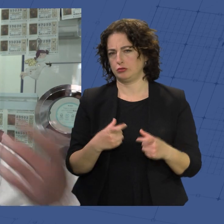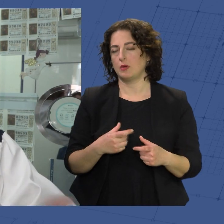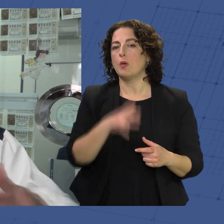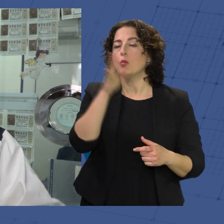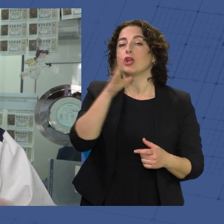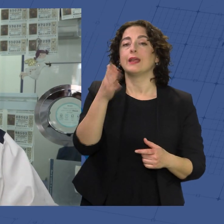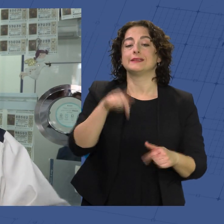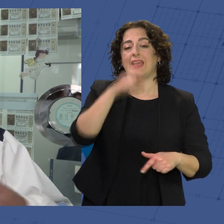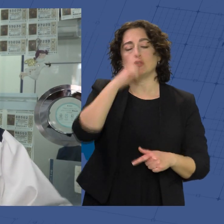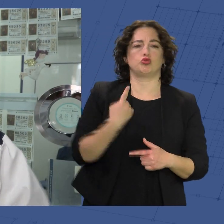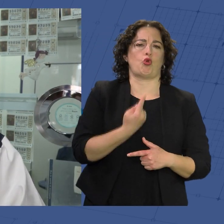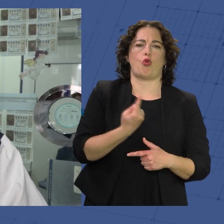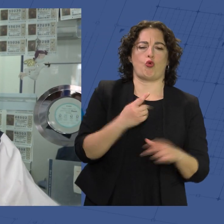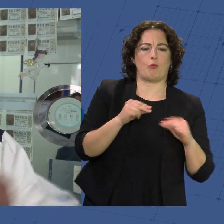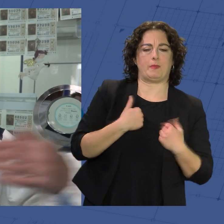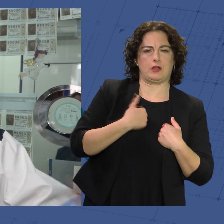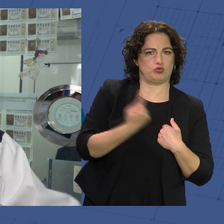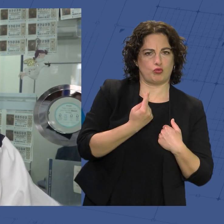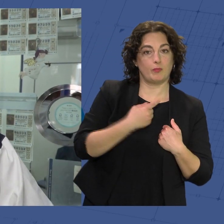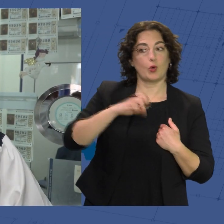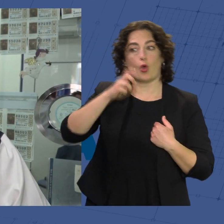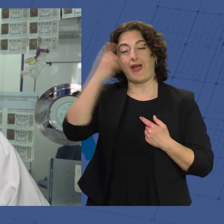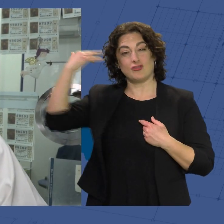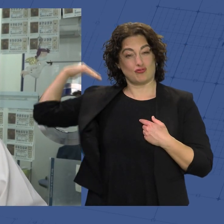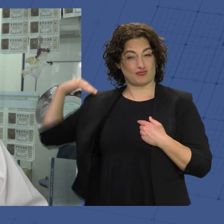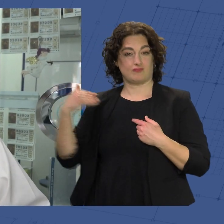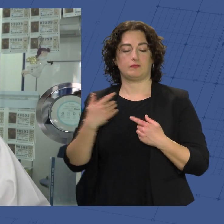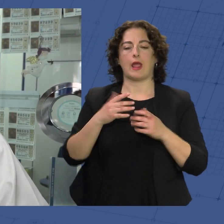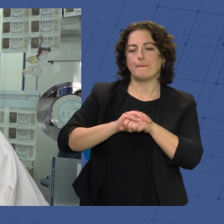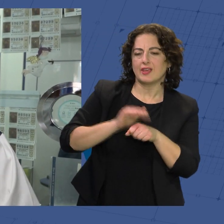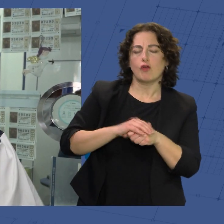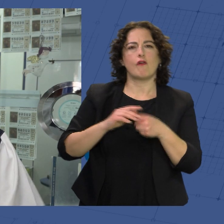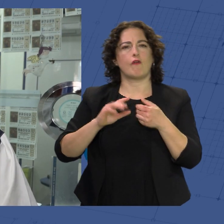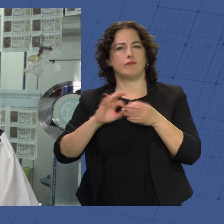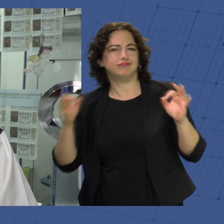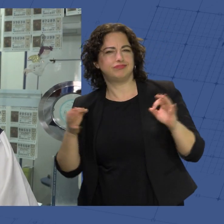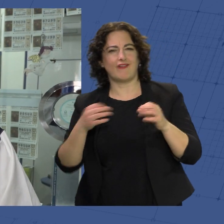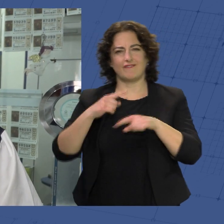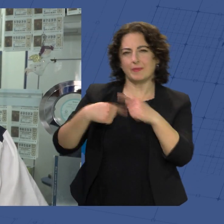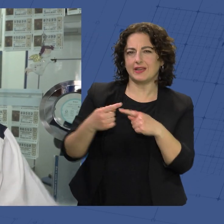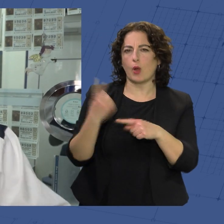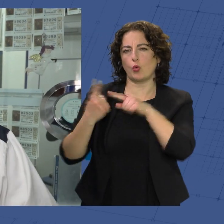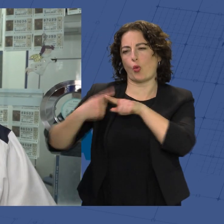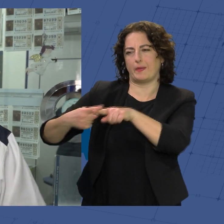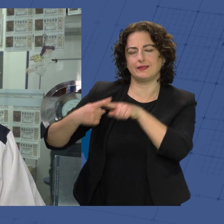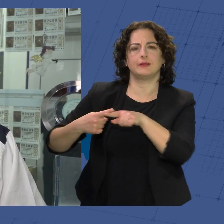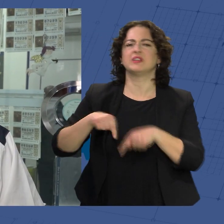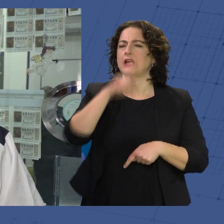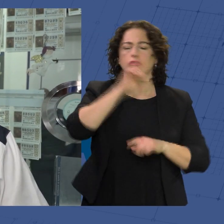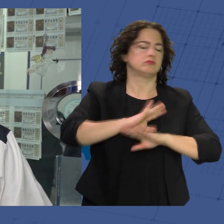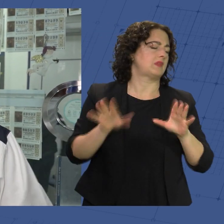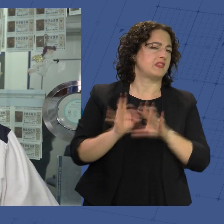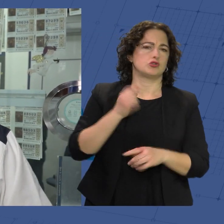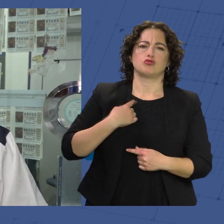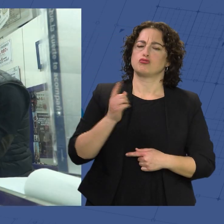Porque este año voy yo solo, pero otros años, pues con los amigos, con la familia, pues siempre llevo el número a media. Pero este año he decidido que no,